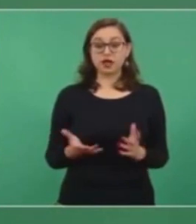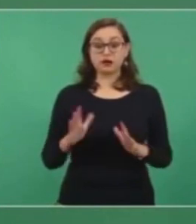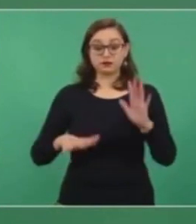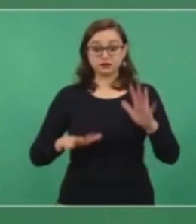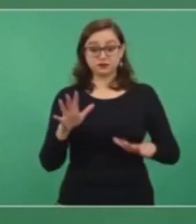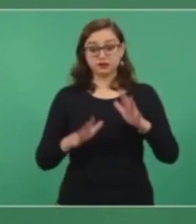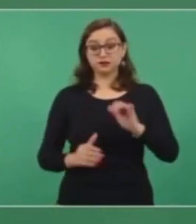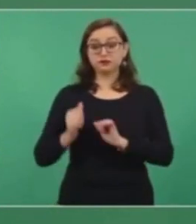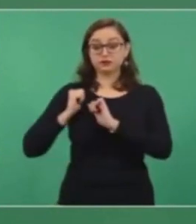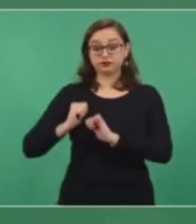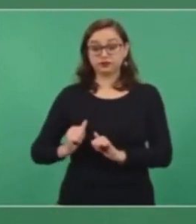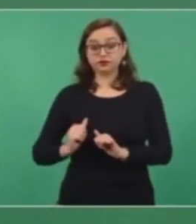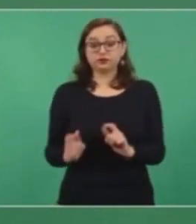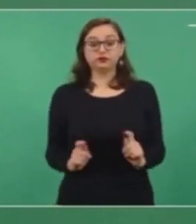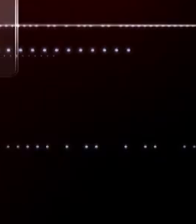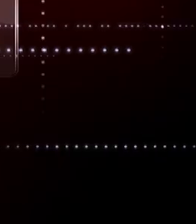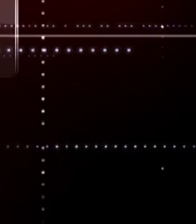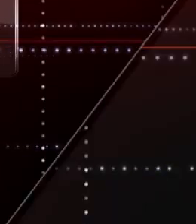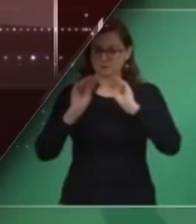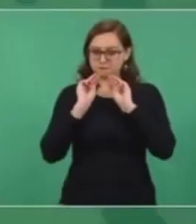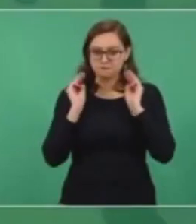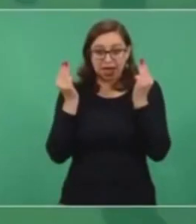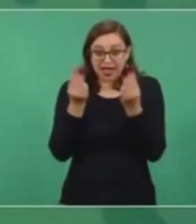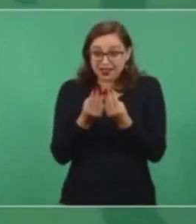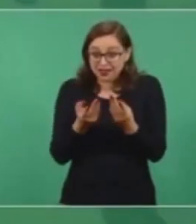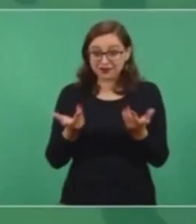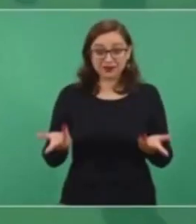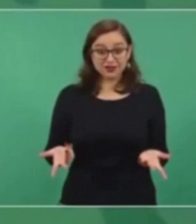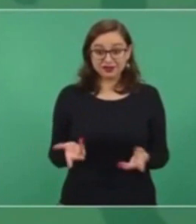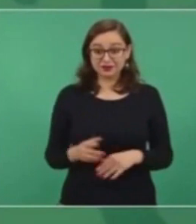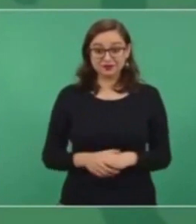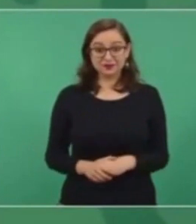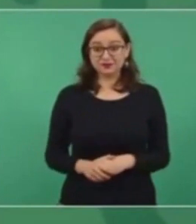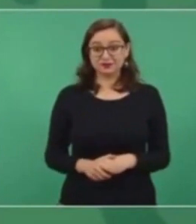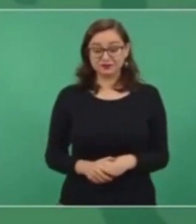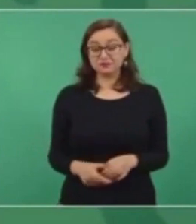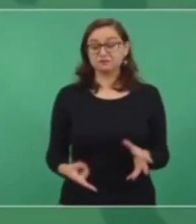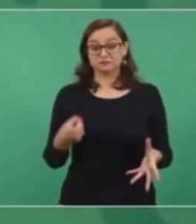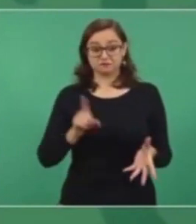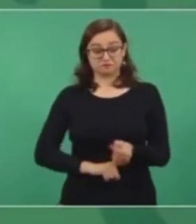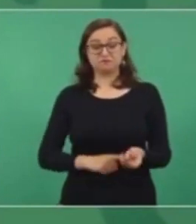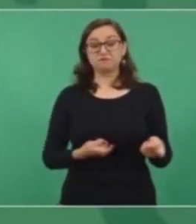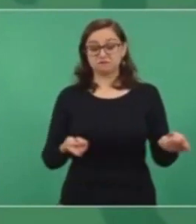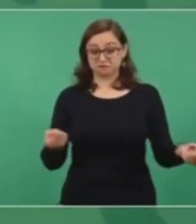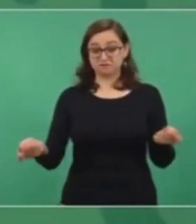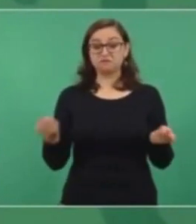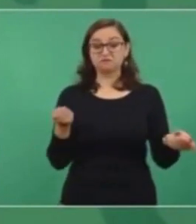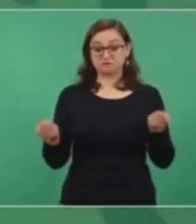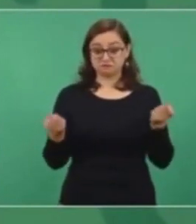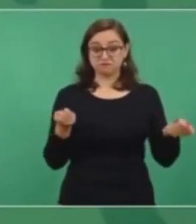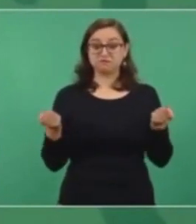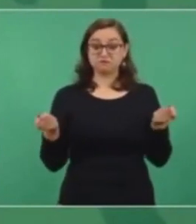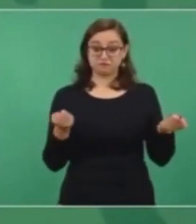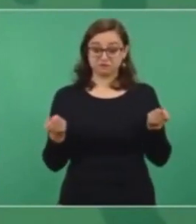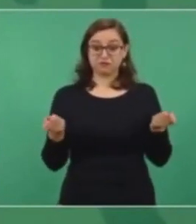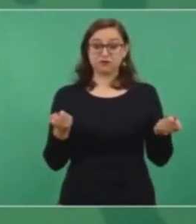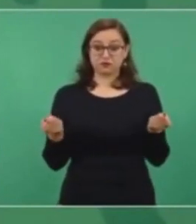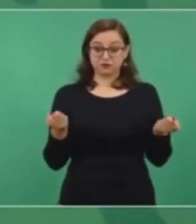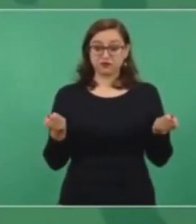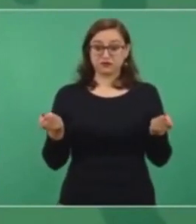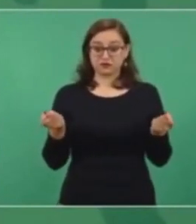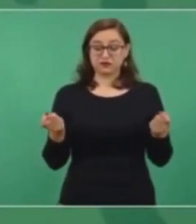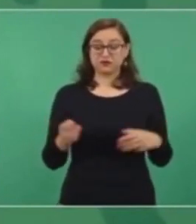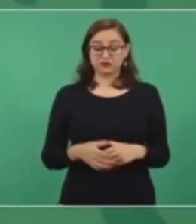académicos. López Obrador dijo que esto ocurre en varias universidades del país, como en la Universidad de